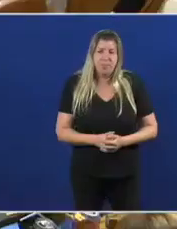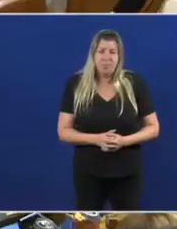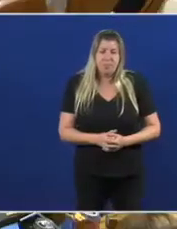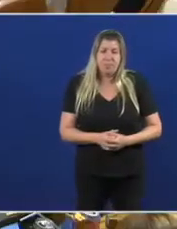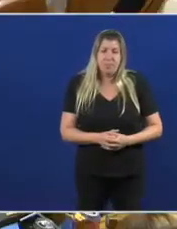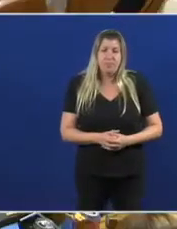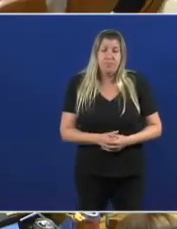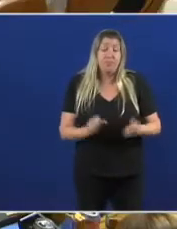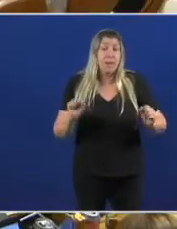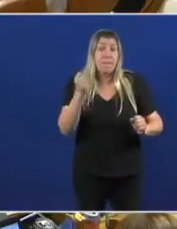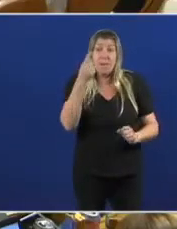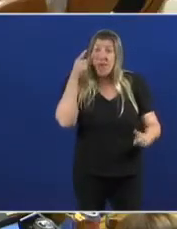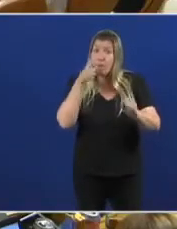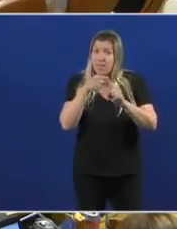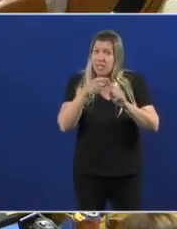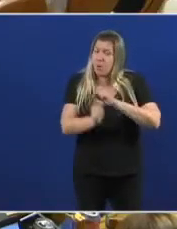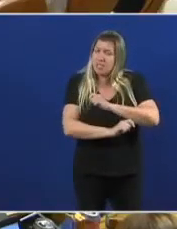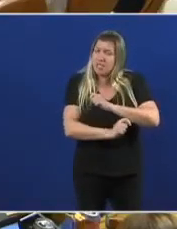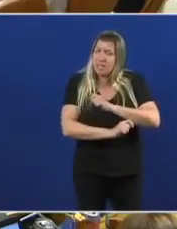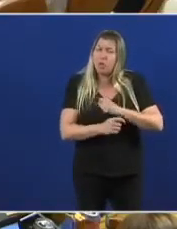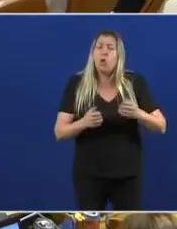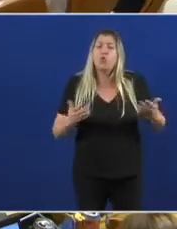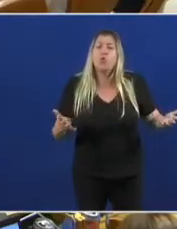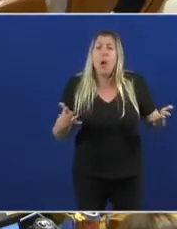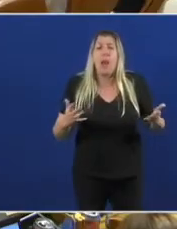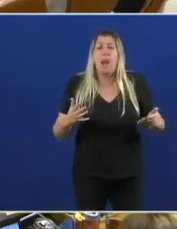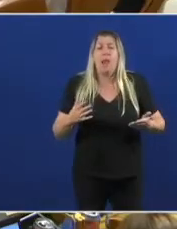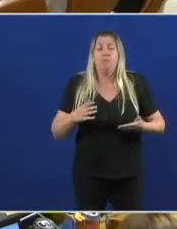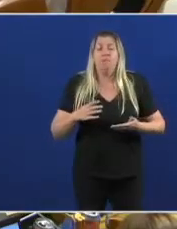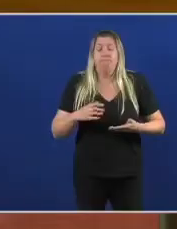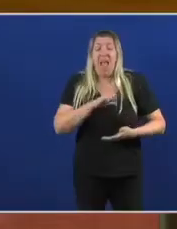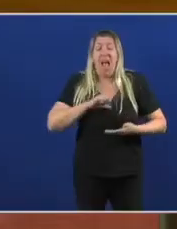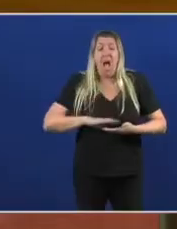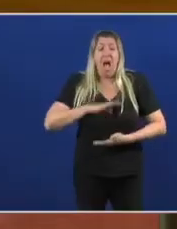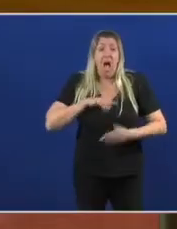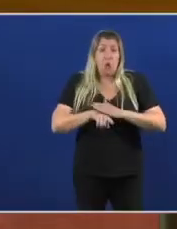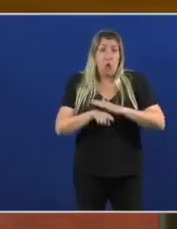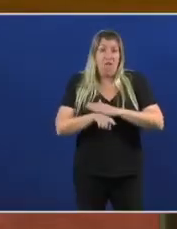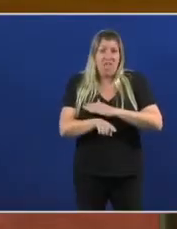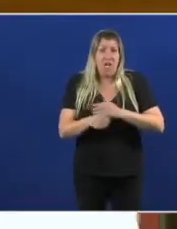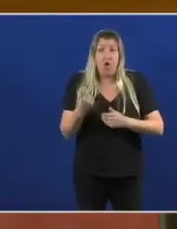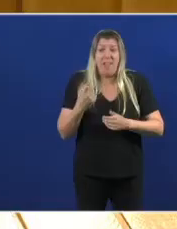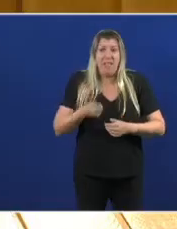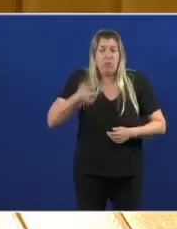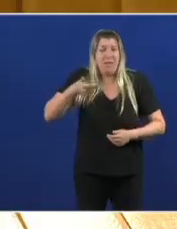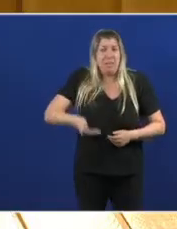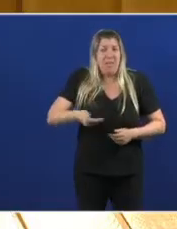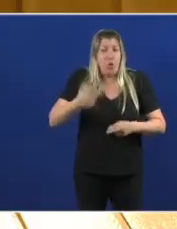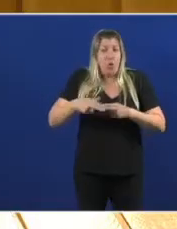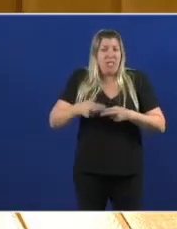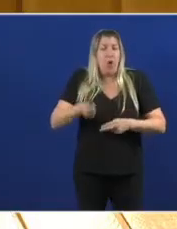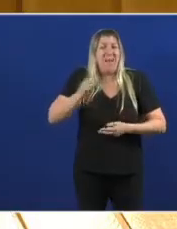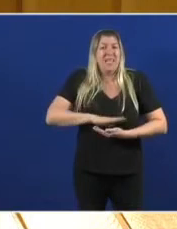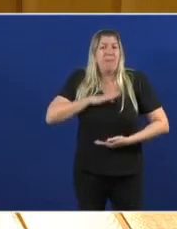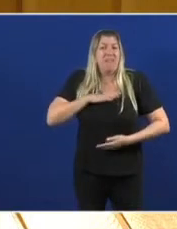O primeiro objetivo Estratégico É o autogoverno Necesitamos Gañar Máis peso político E capacidade Para